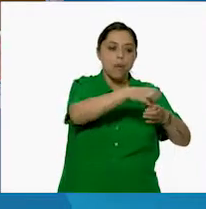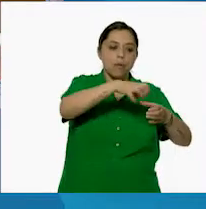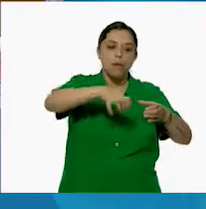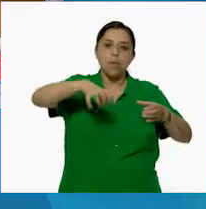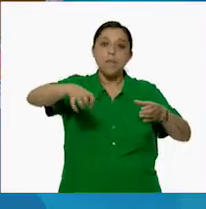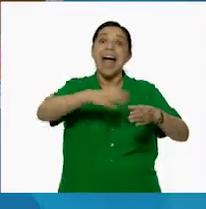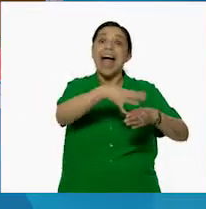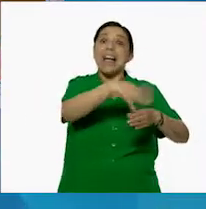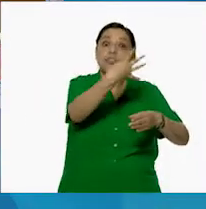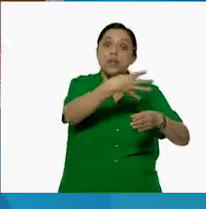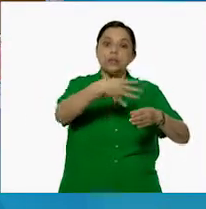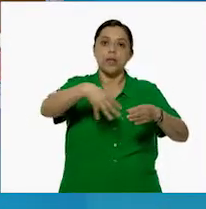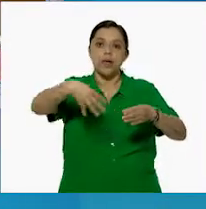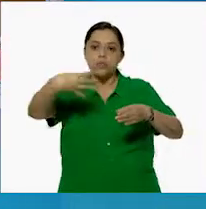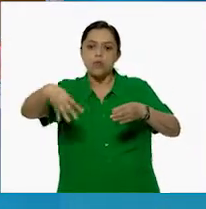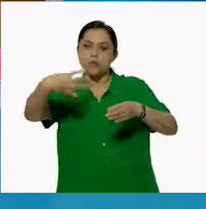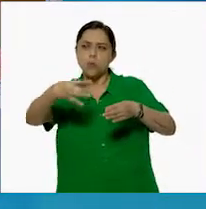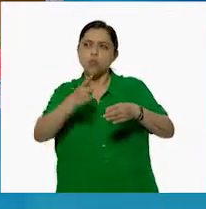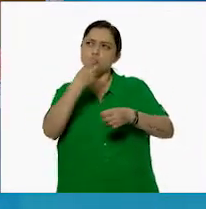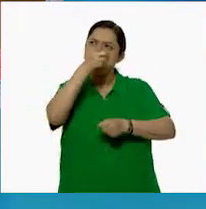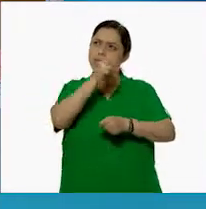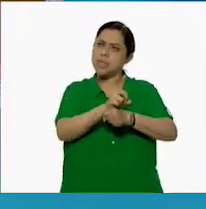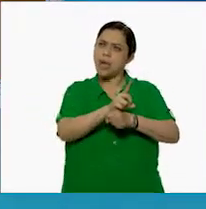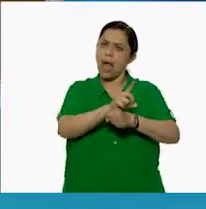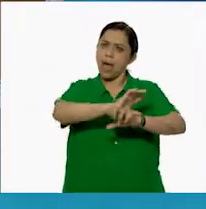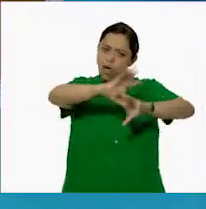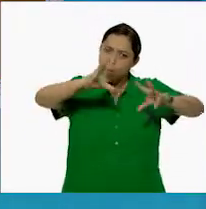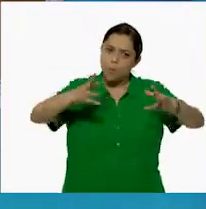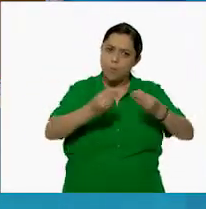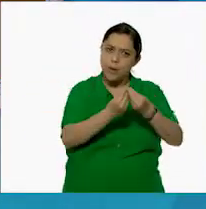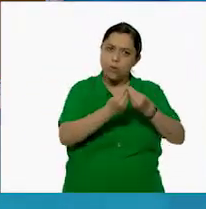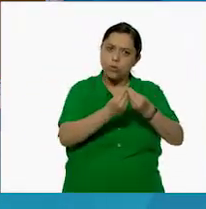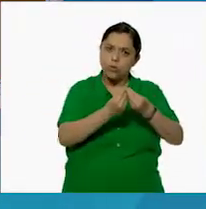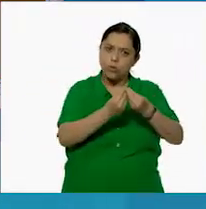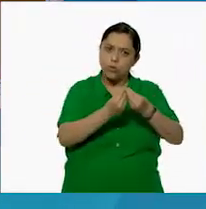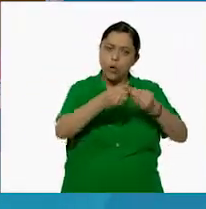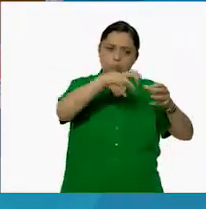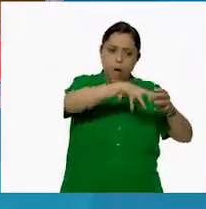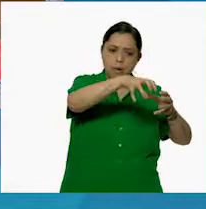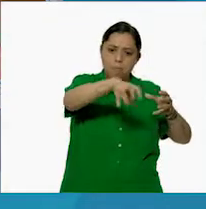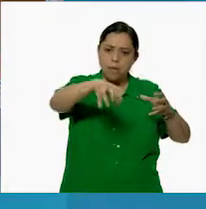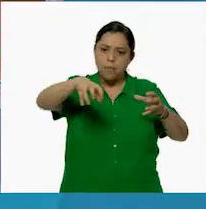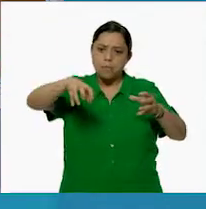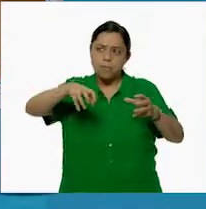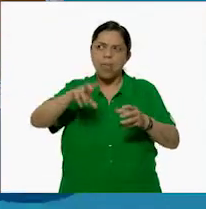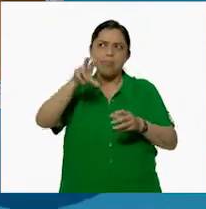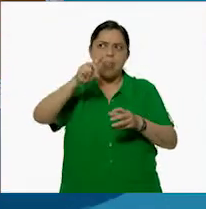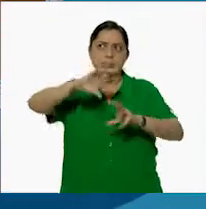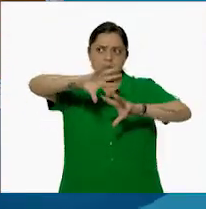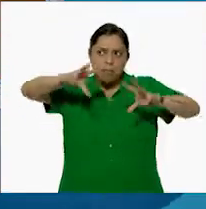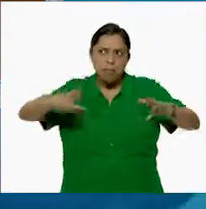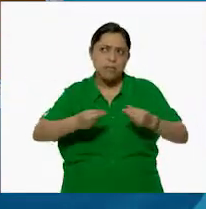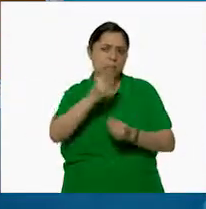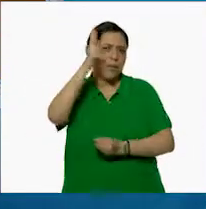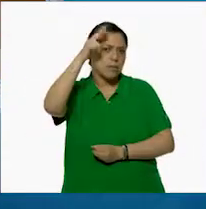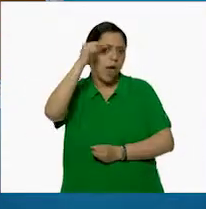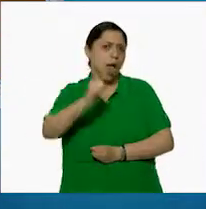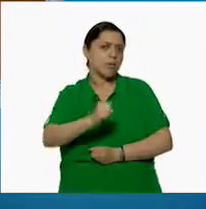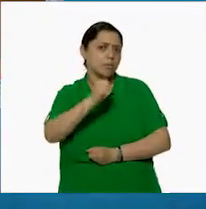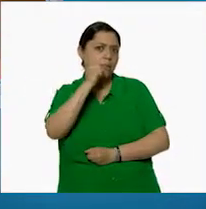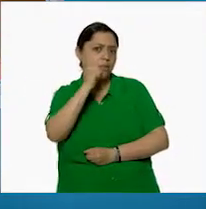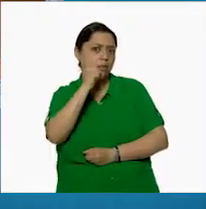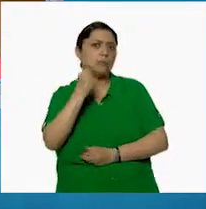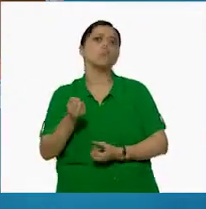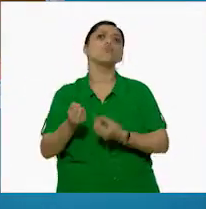Si en un día vendieron 30 manojos, ¿cuántas zanahorias vendieron en total? Ese reto se puede